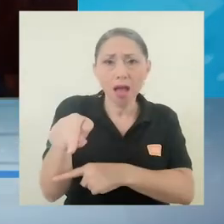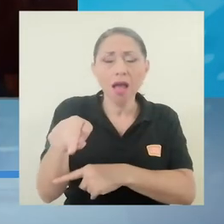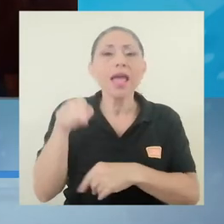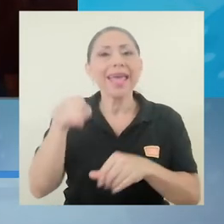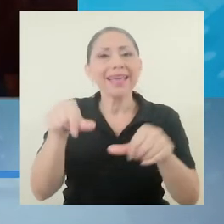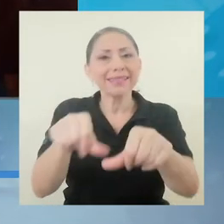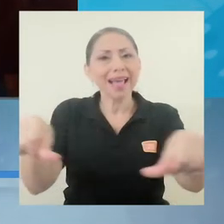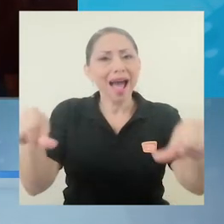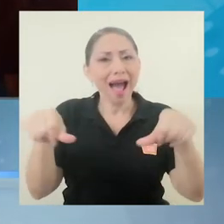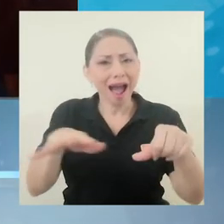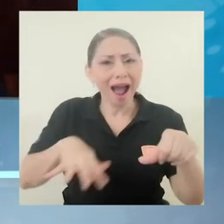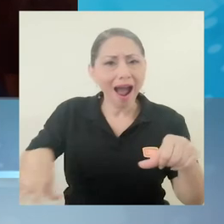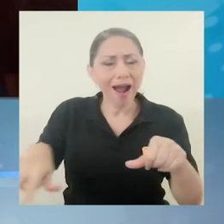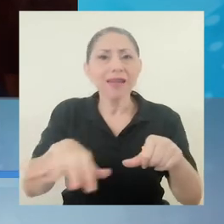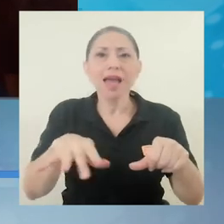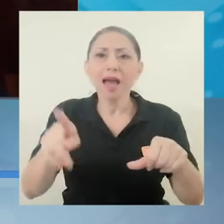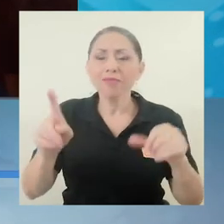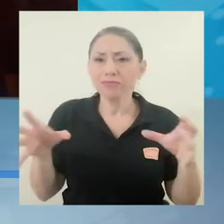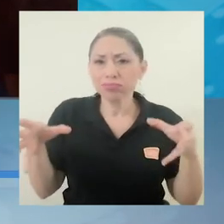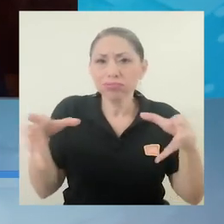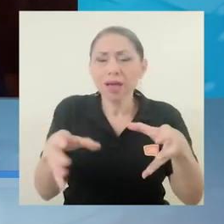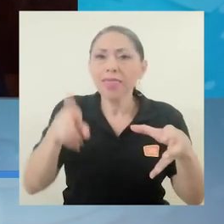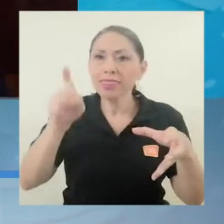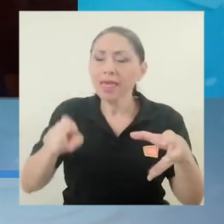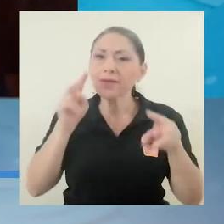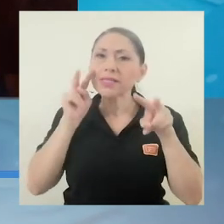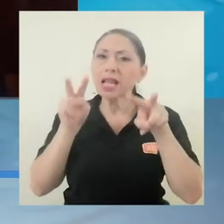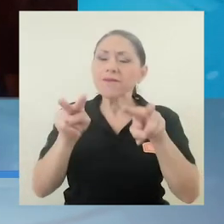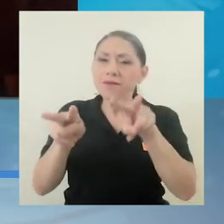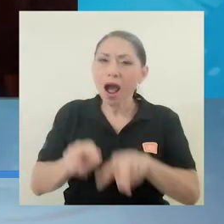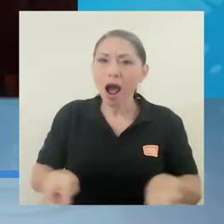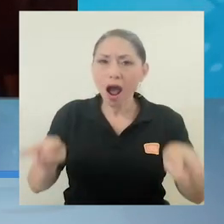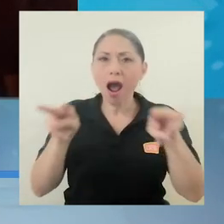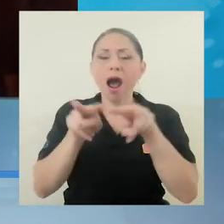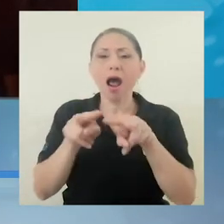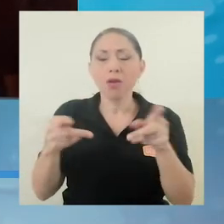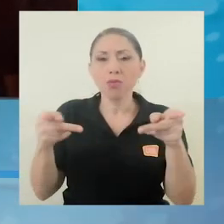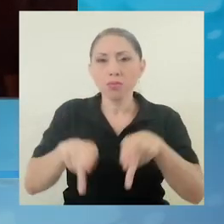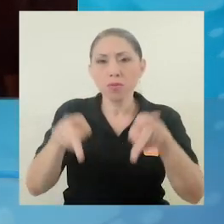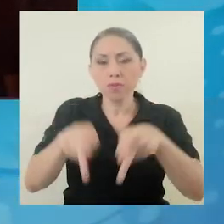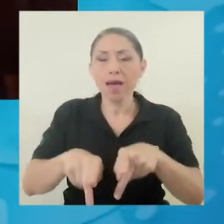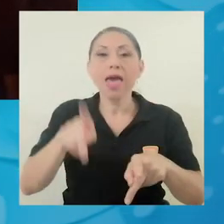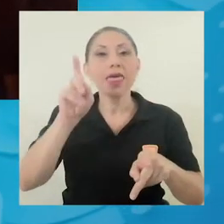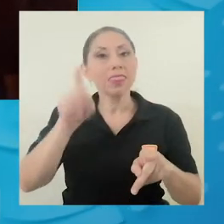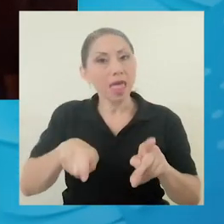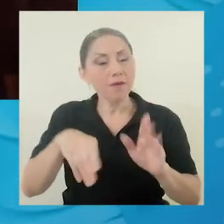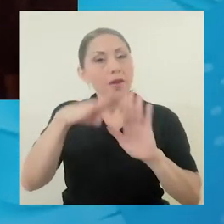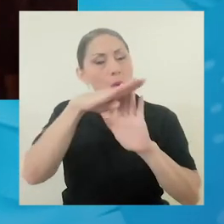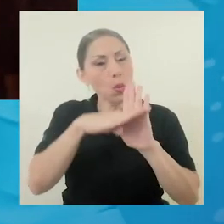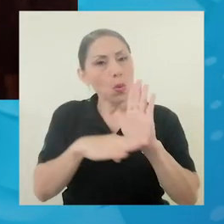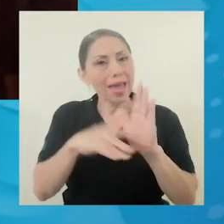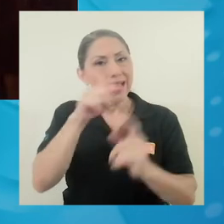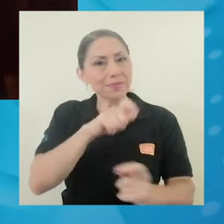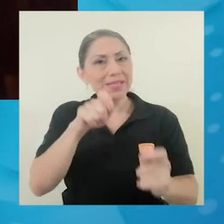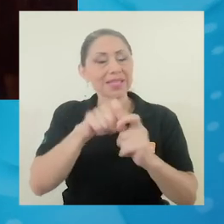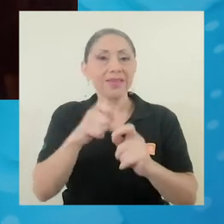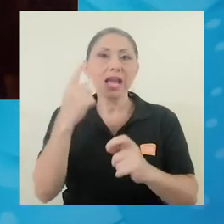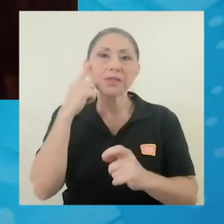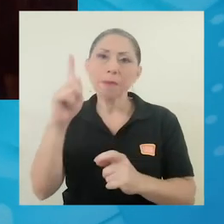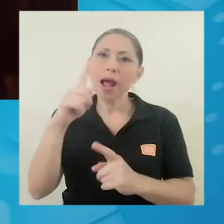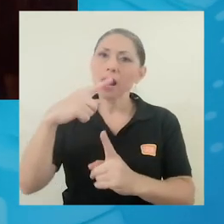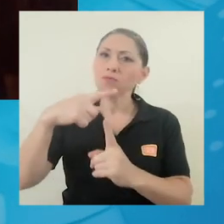realmente que tiene que ser valorado en esas circunstancias y que tienen que haber medidas específicas para